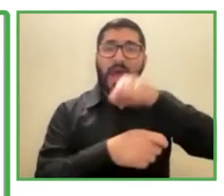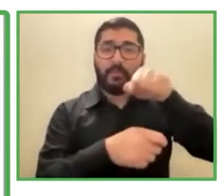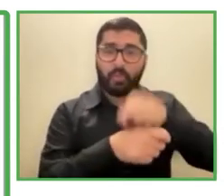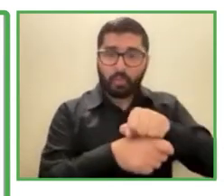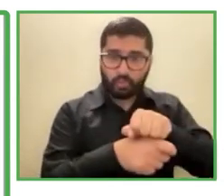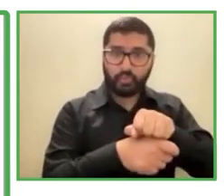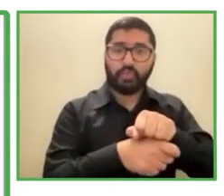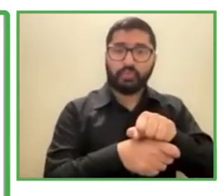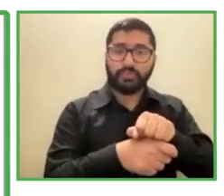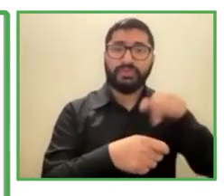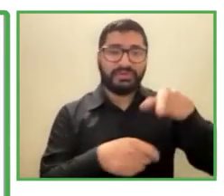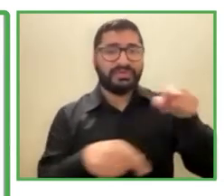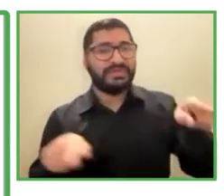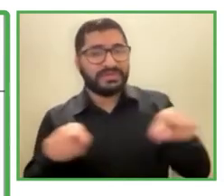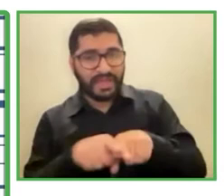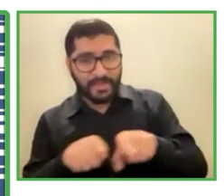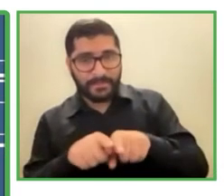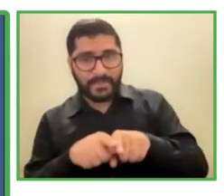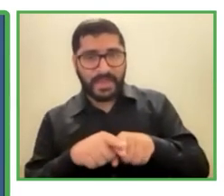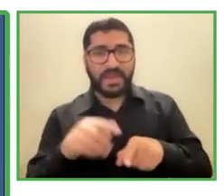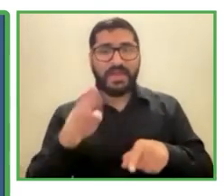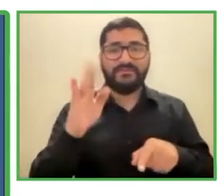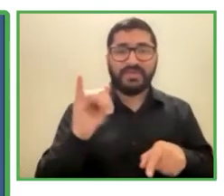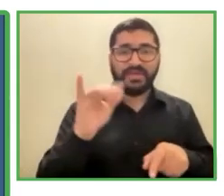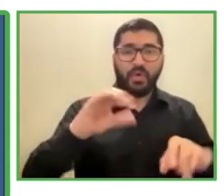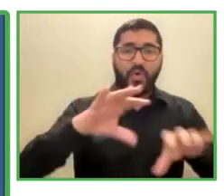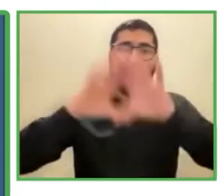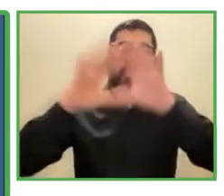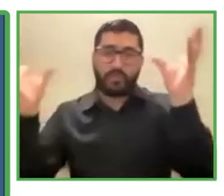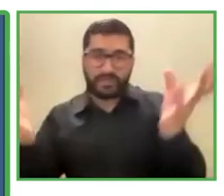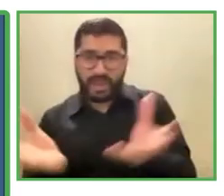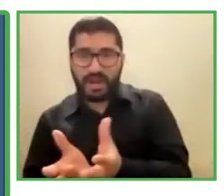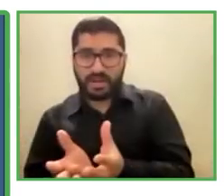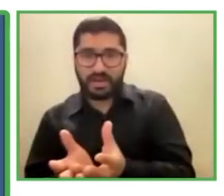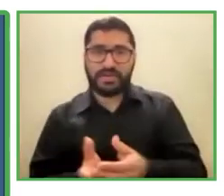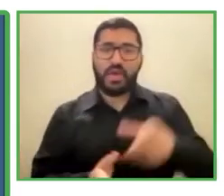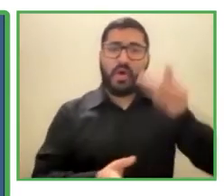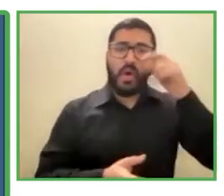muchas gracias por su atención y por su tiempo